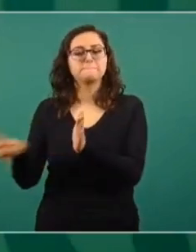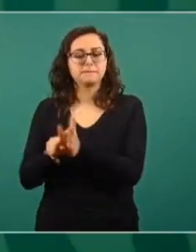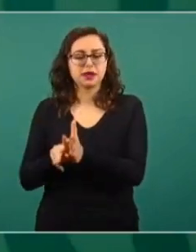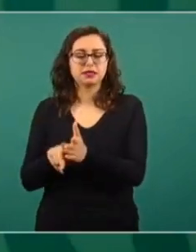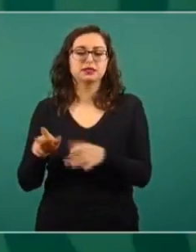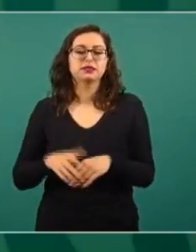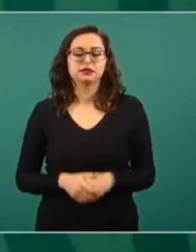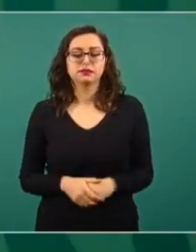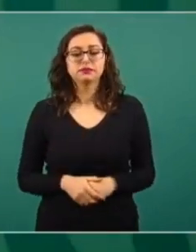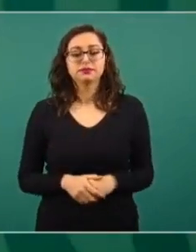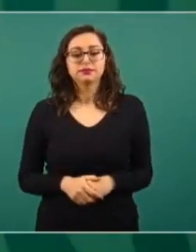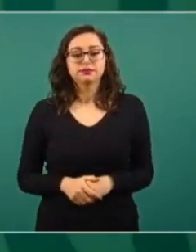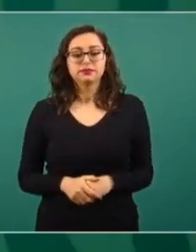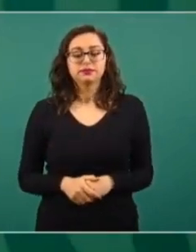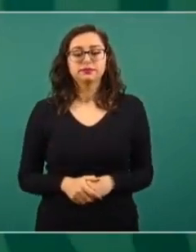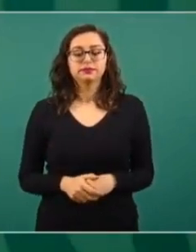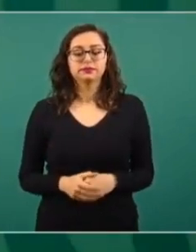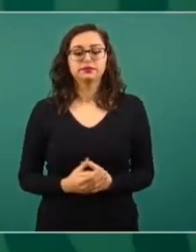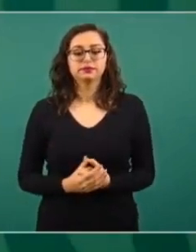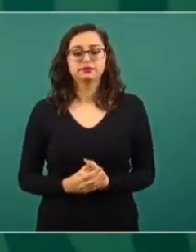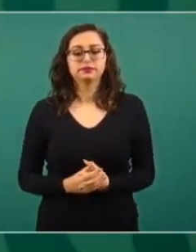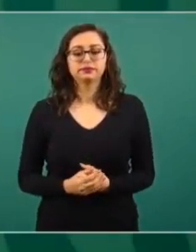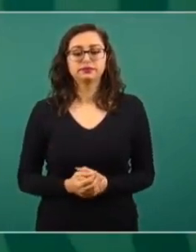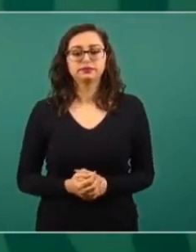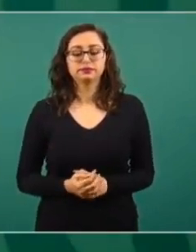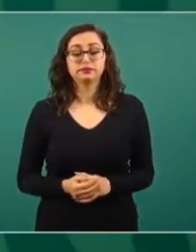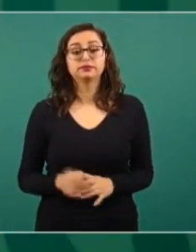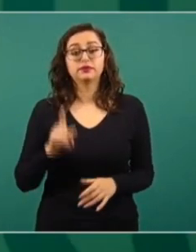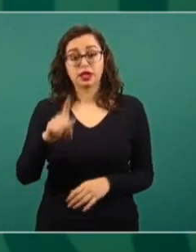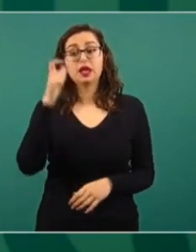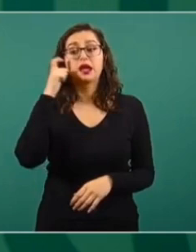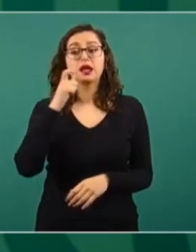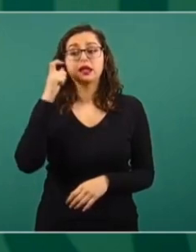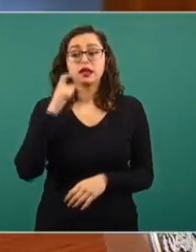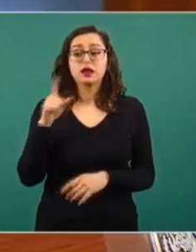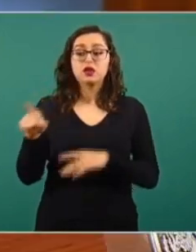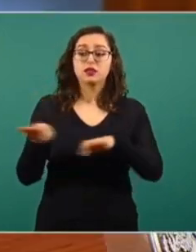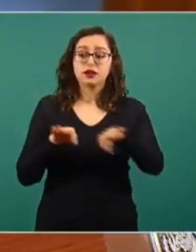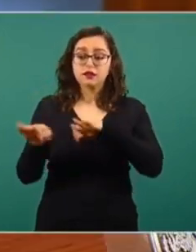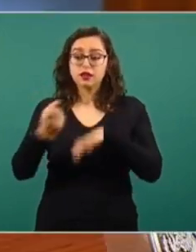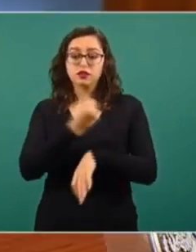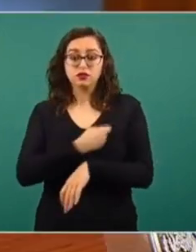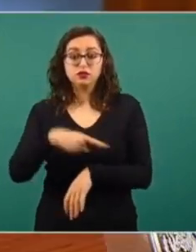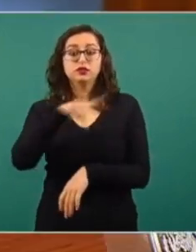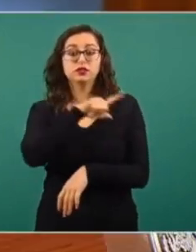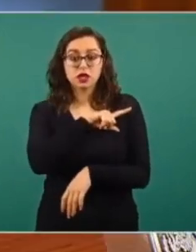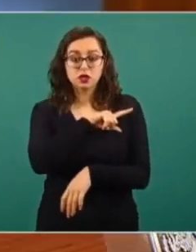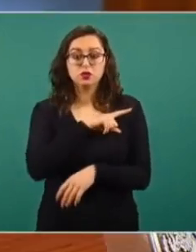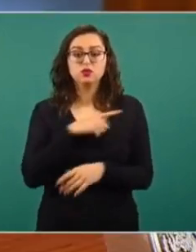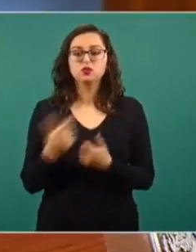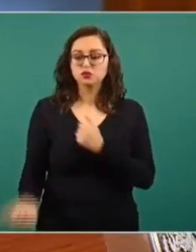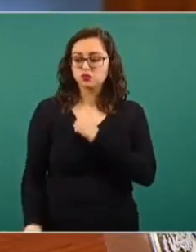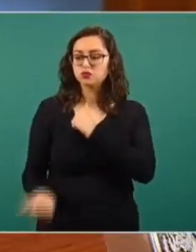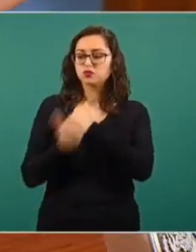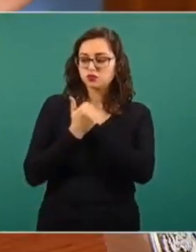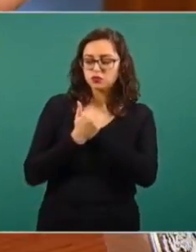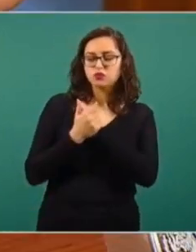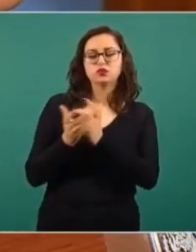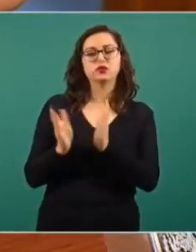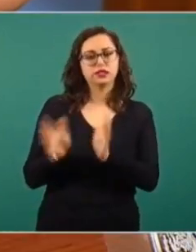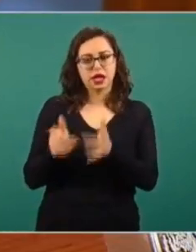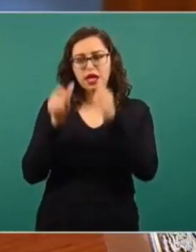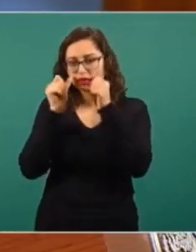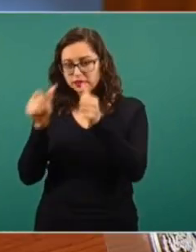conmigo los trabajadores de la salud de Guerrero, ya di instrucciones para que se les atienda, y así va a ser.